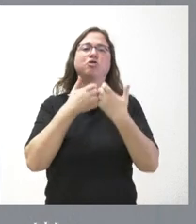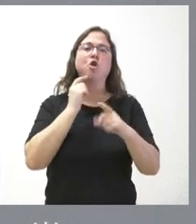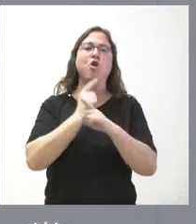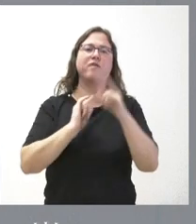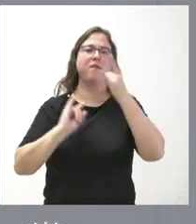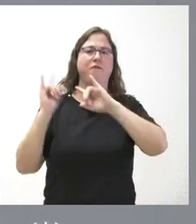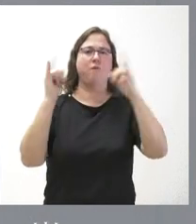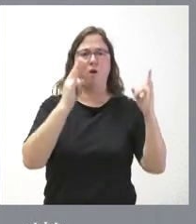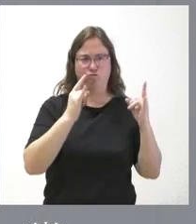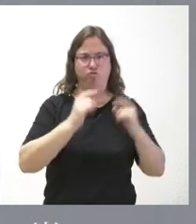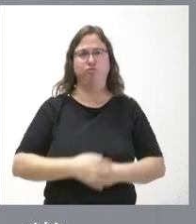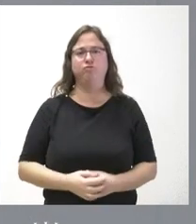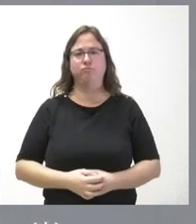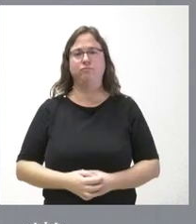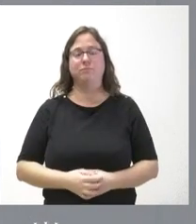forestales.